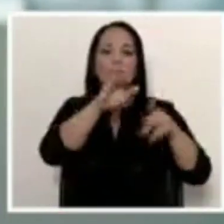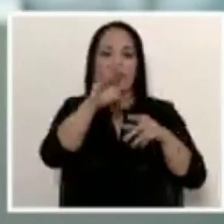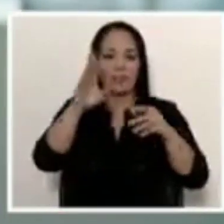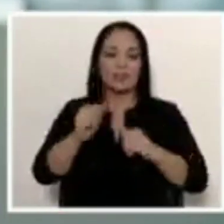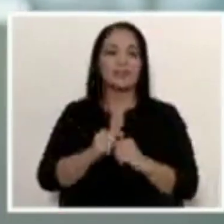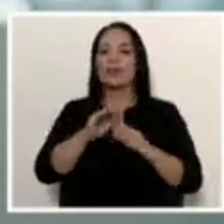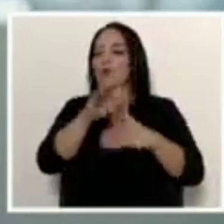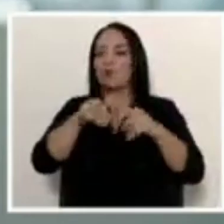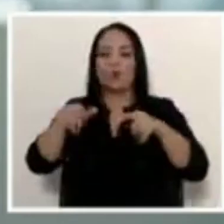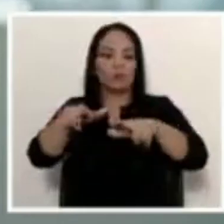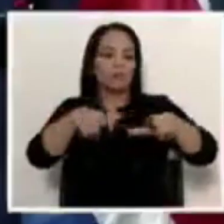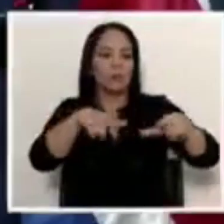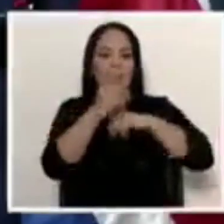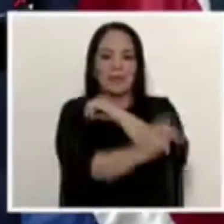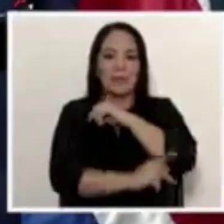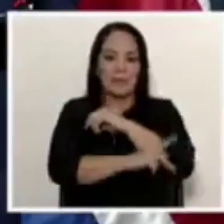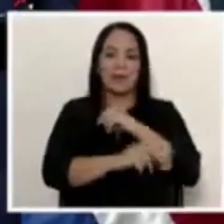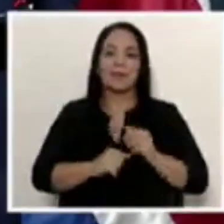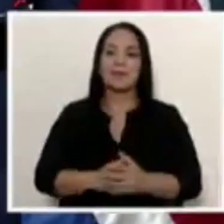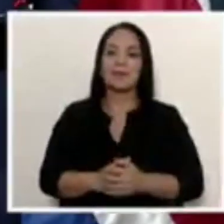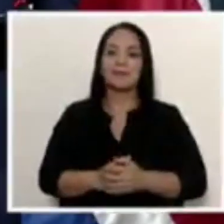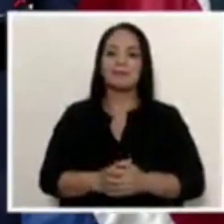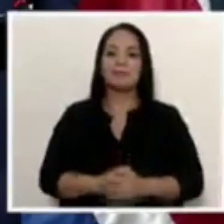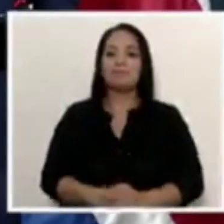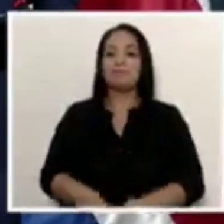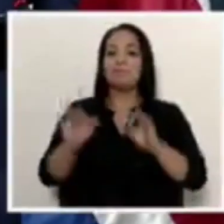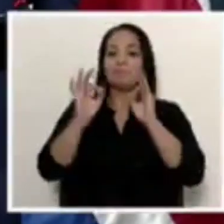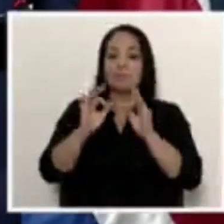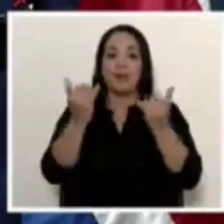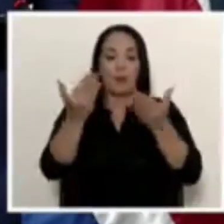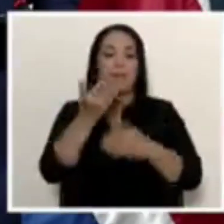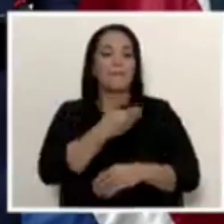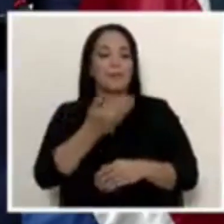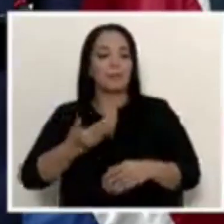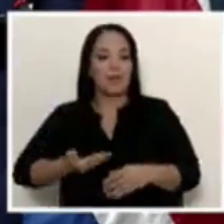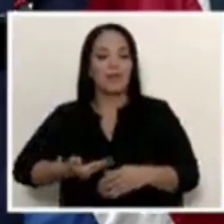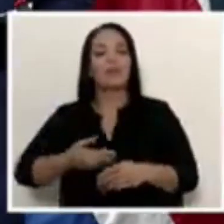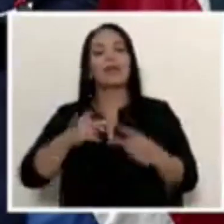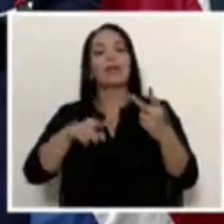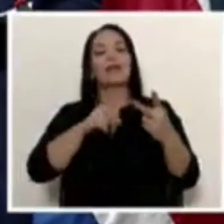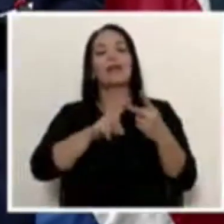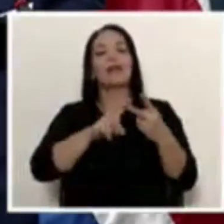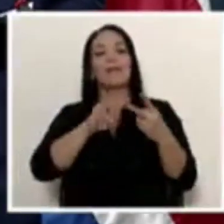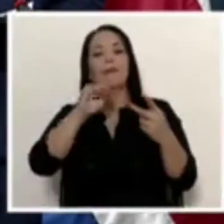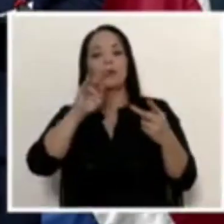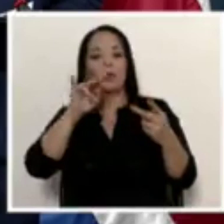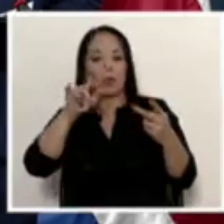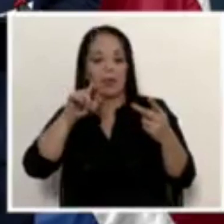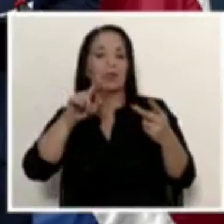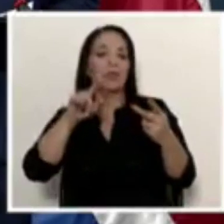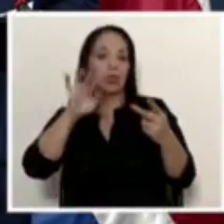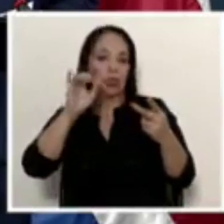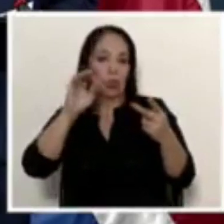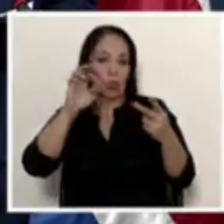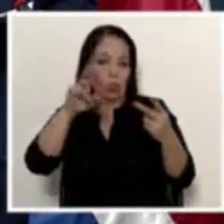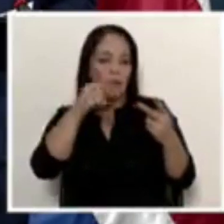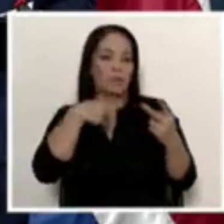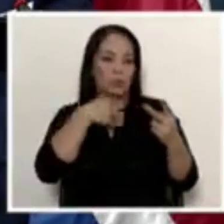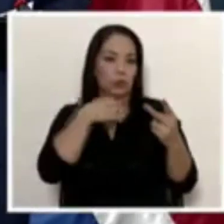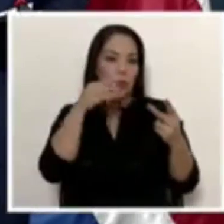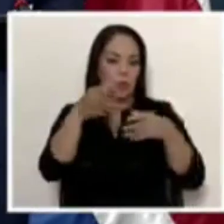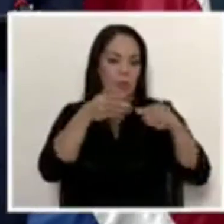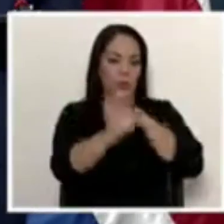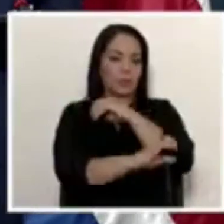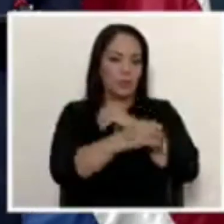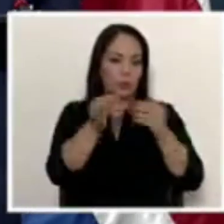en todas las regiones del país. El presidente Imanuel Tobar, ministro de Comercio Exterior, nos explica. Adelante, Manuel,